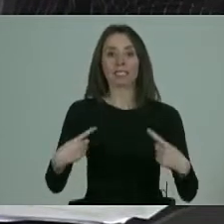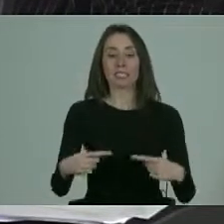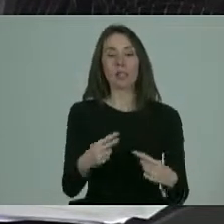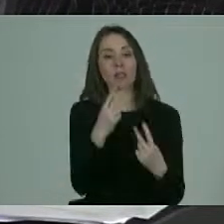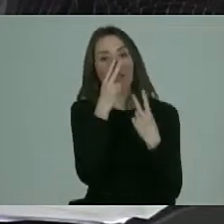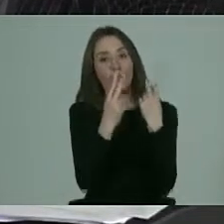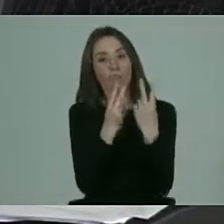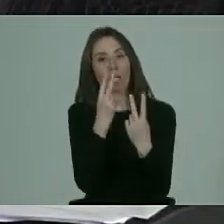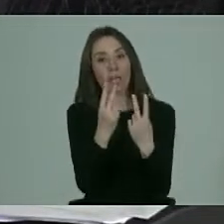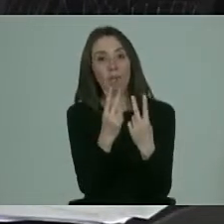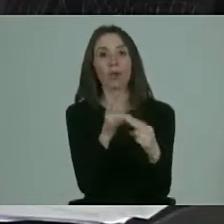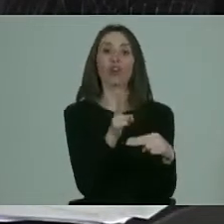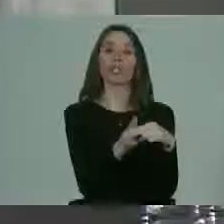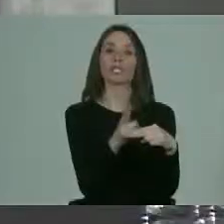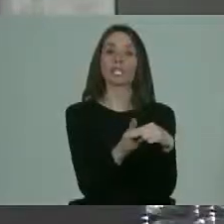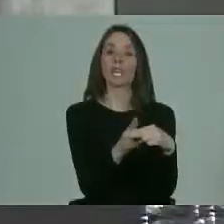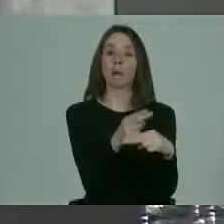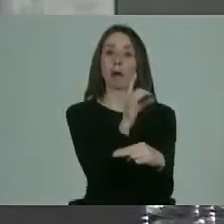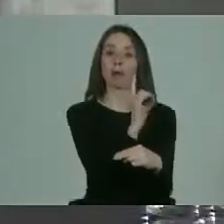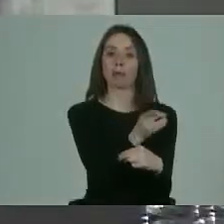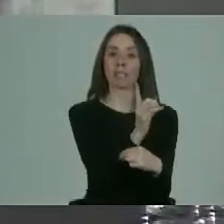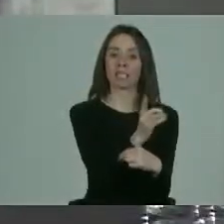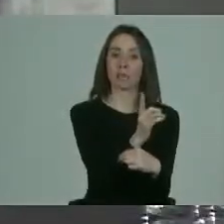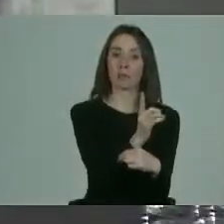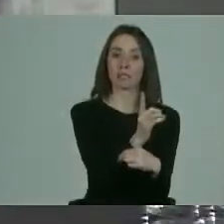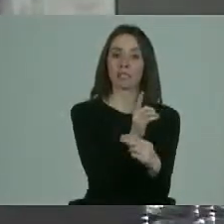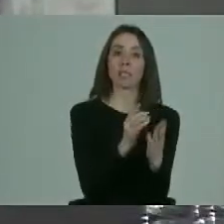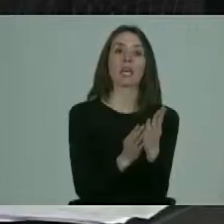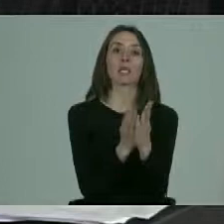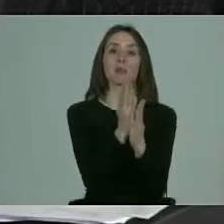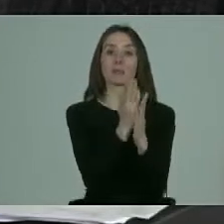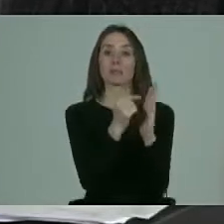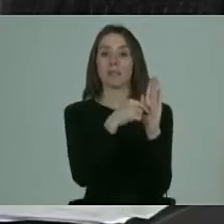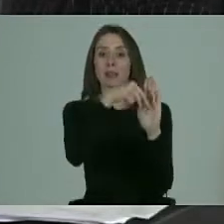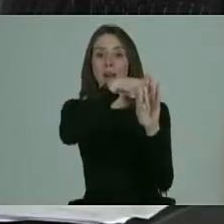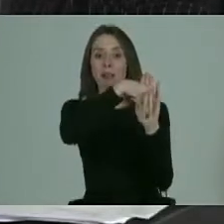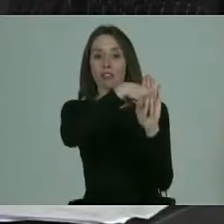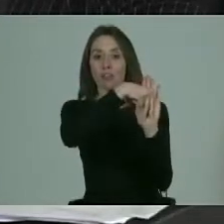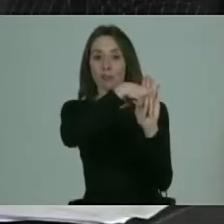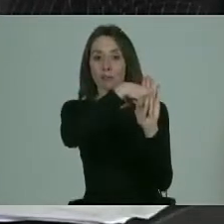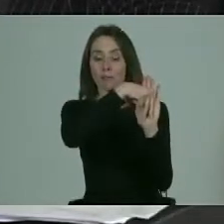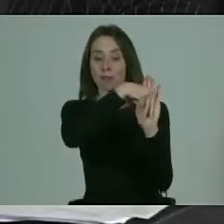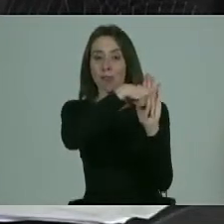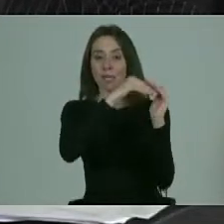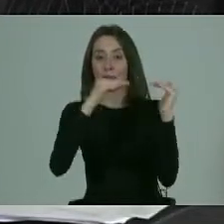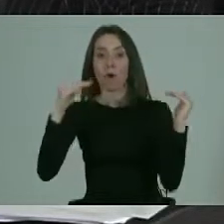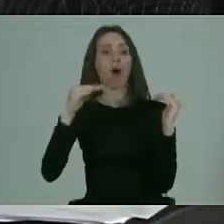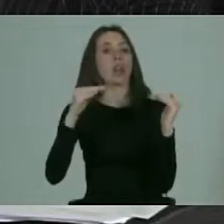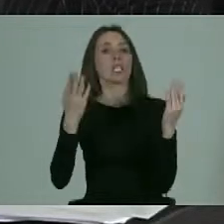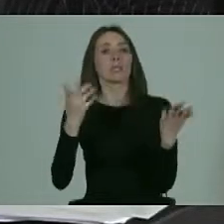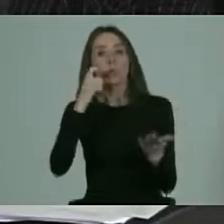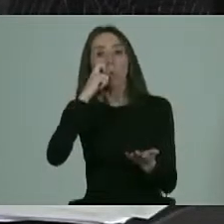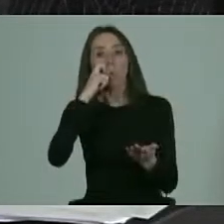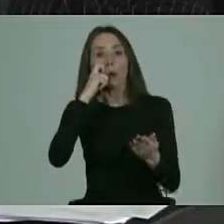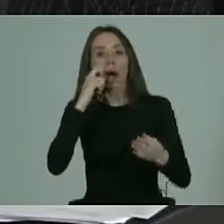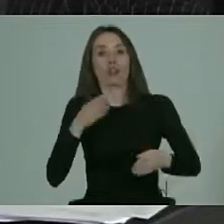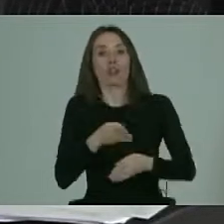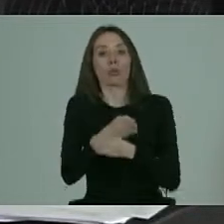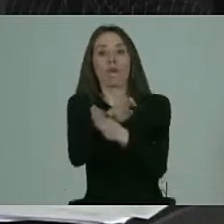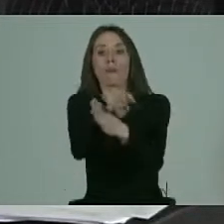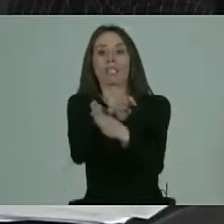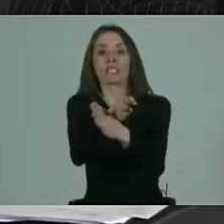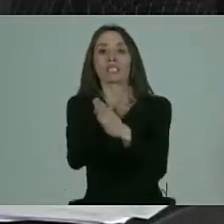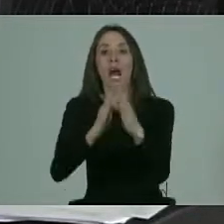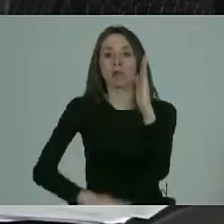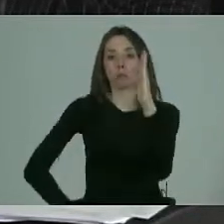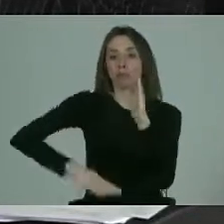vemos que el fenómeno de lo que se llama discapacidad por parte de la norma es un fenómeno humano, es transversal de acuerdo